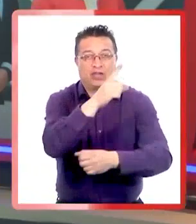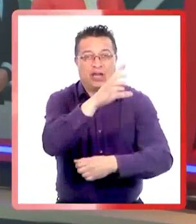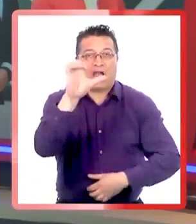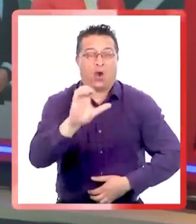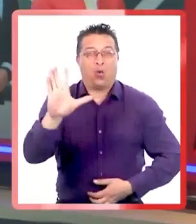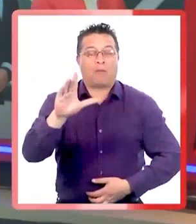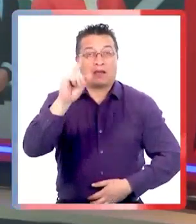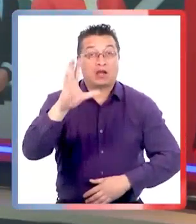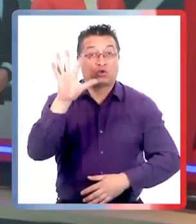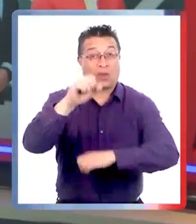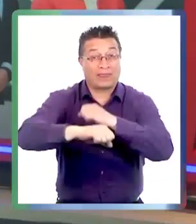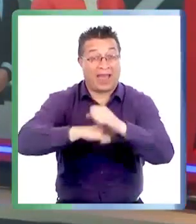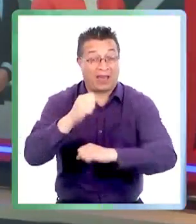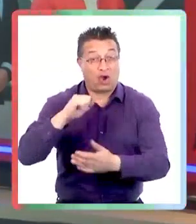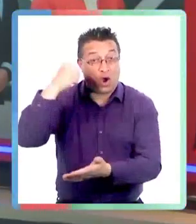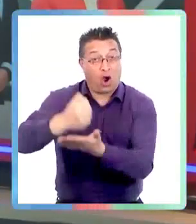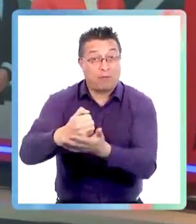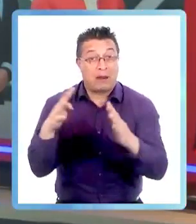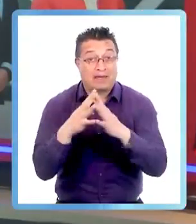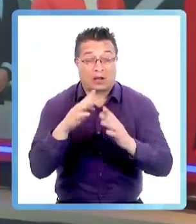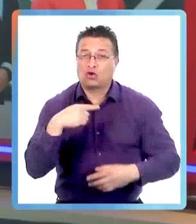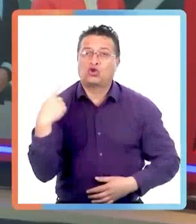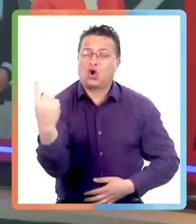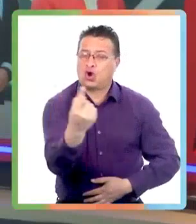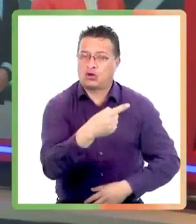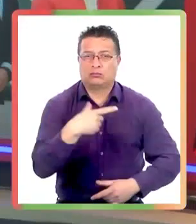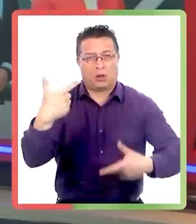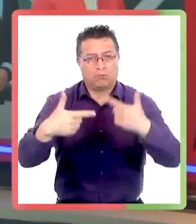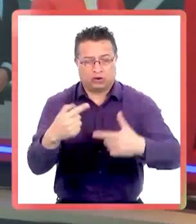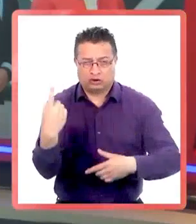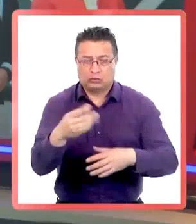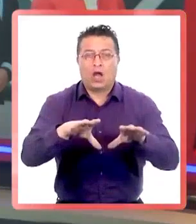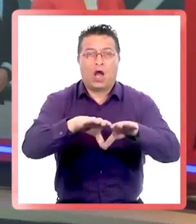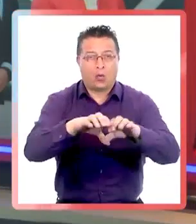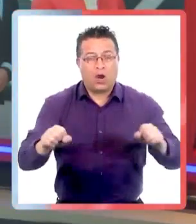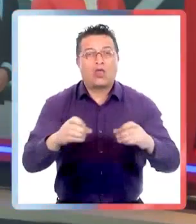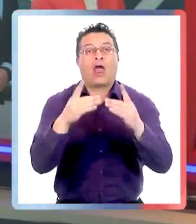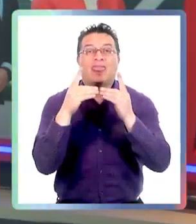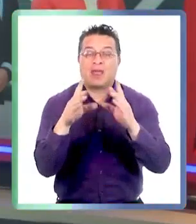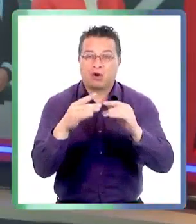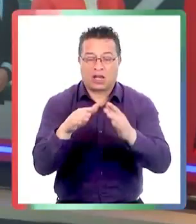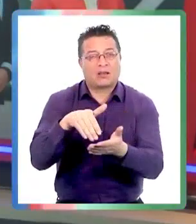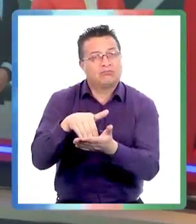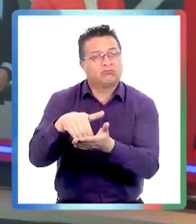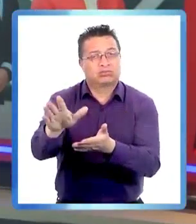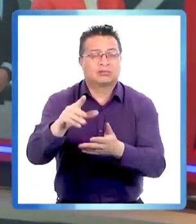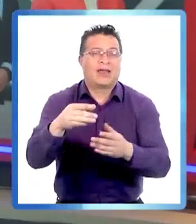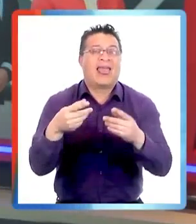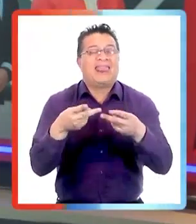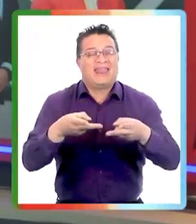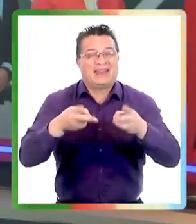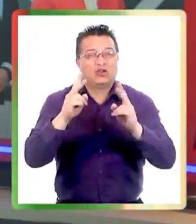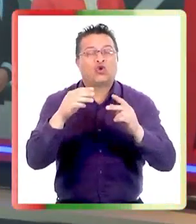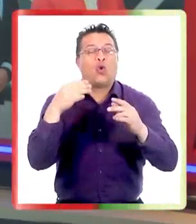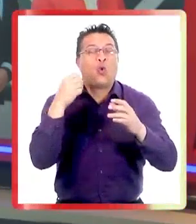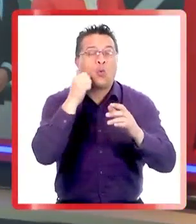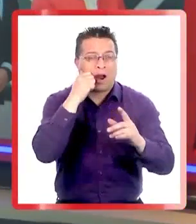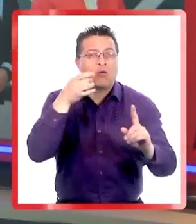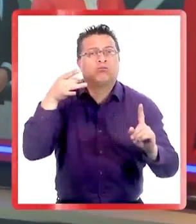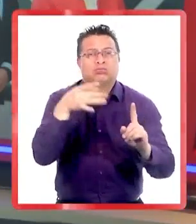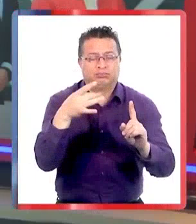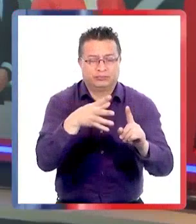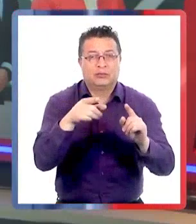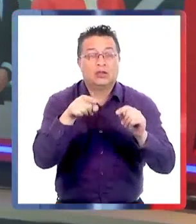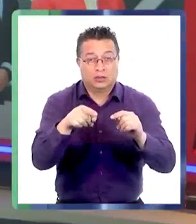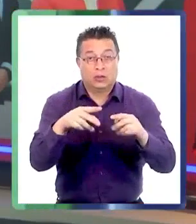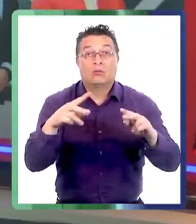en Europa y propuso que a 50 años del golpe militar, todos los sectores políticos se sumen a un acuerdo por la democracia y en rechazo a las violaciones